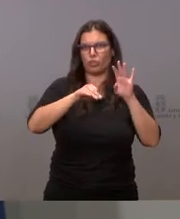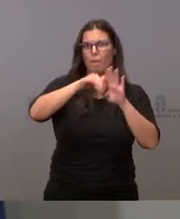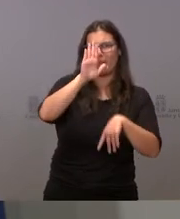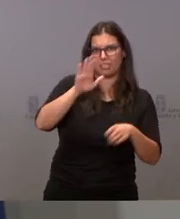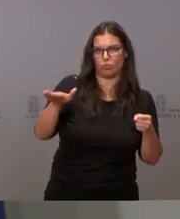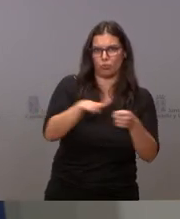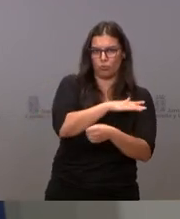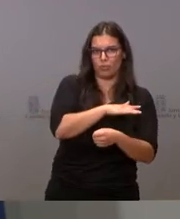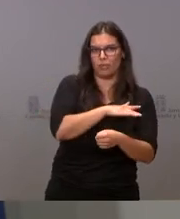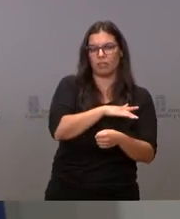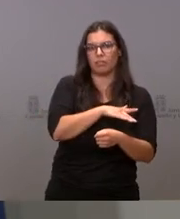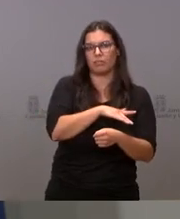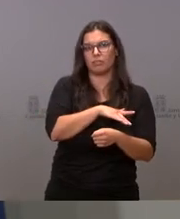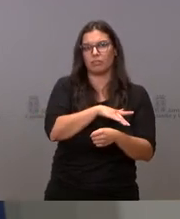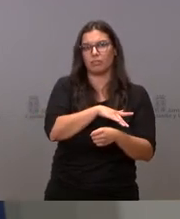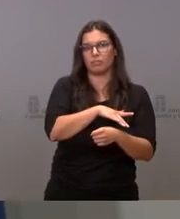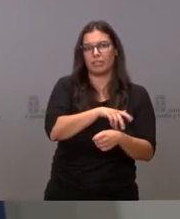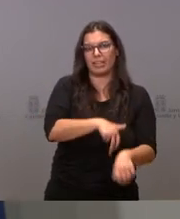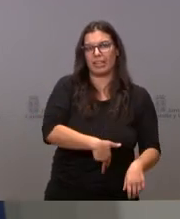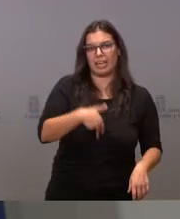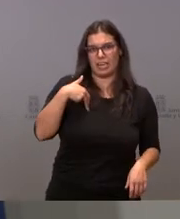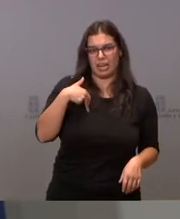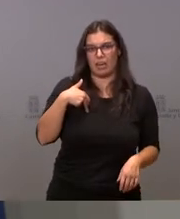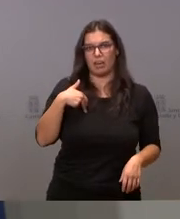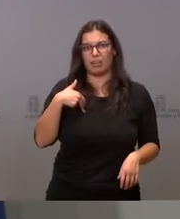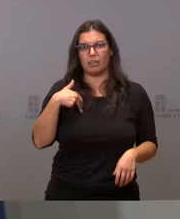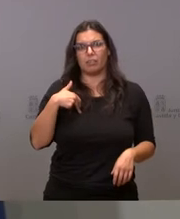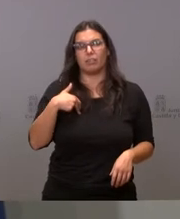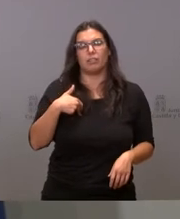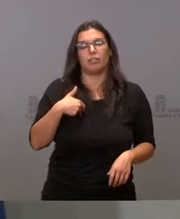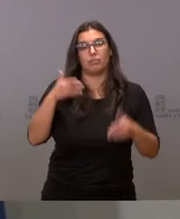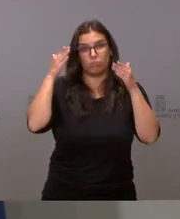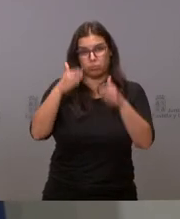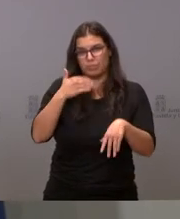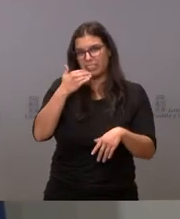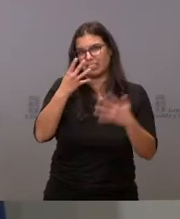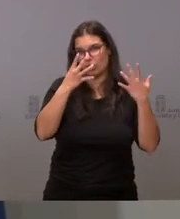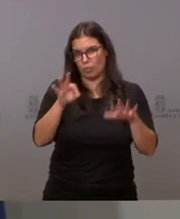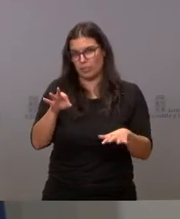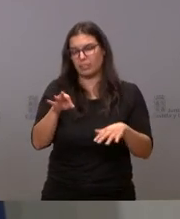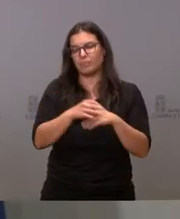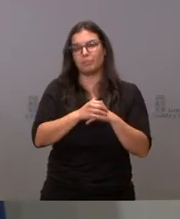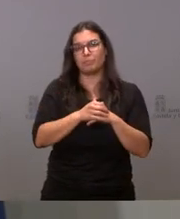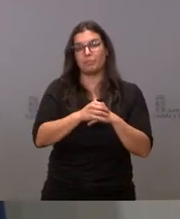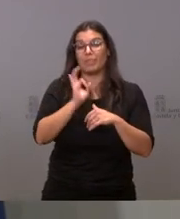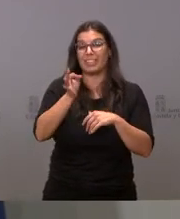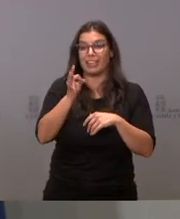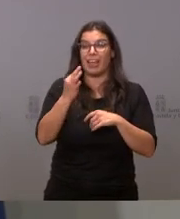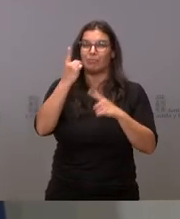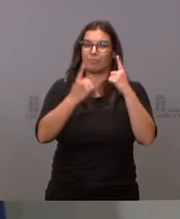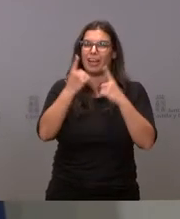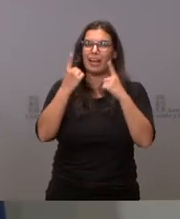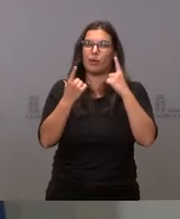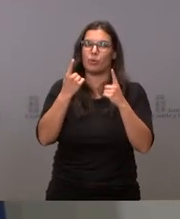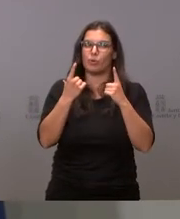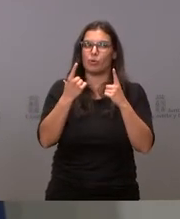población diana estamos muy cercanos al 90% por tanto no es cierto es verdad que hay un segmento hay algunos segmentos de